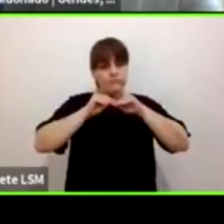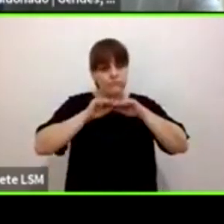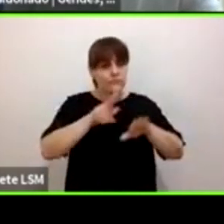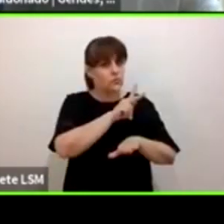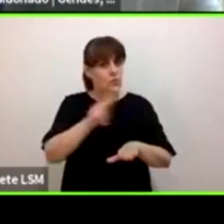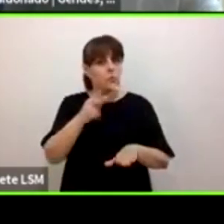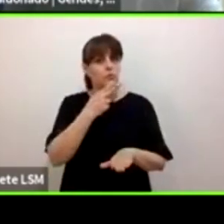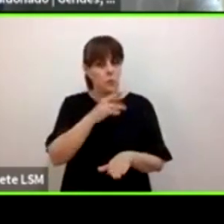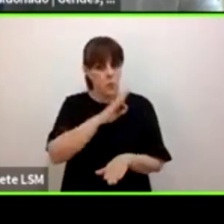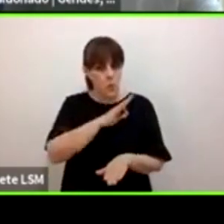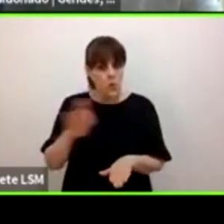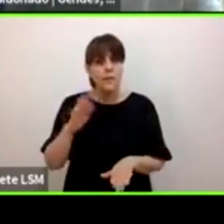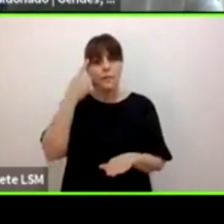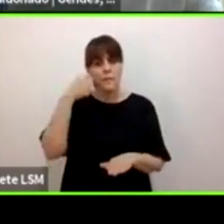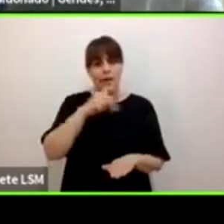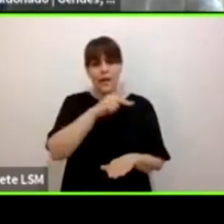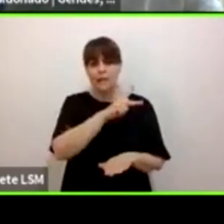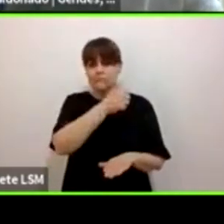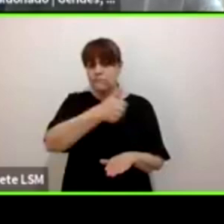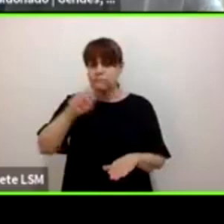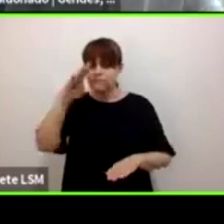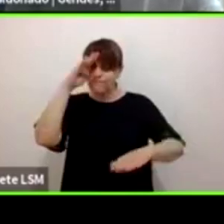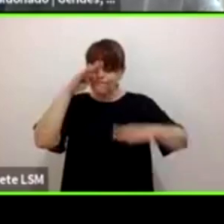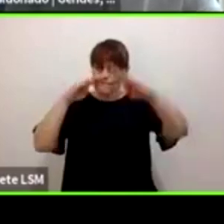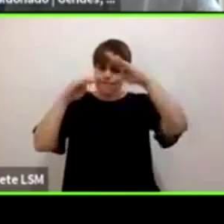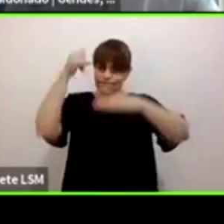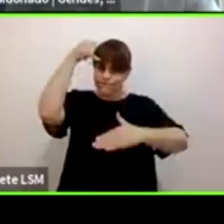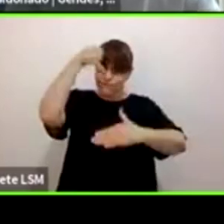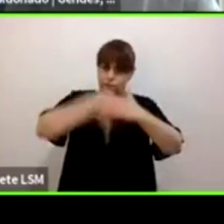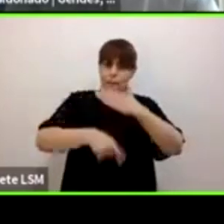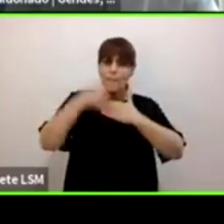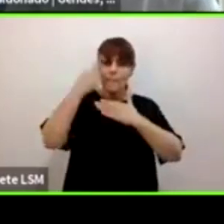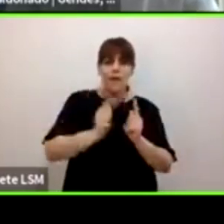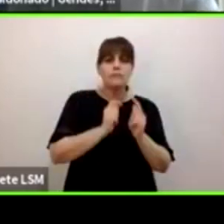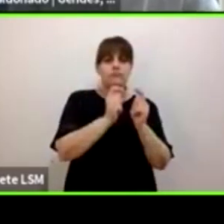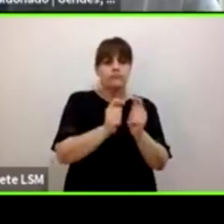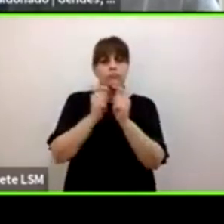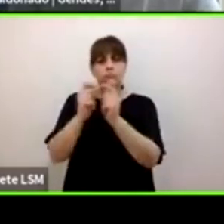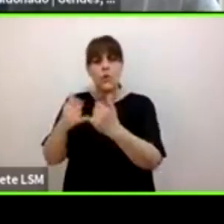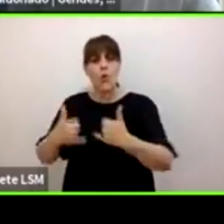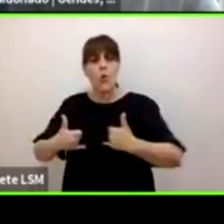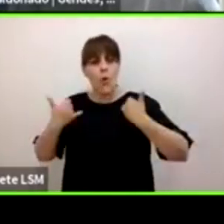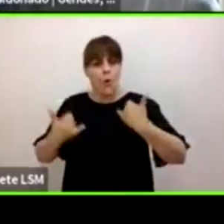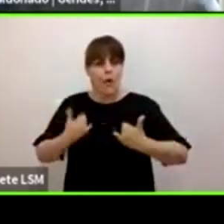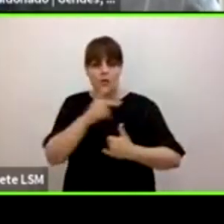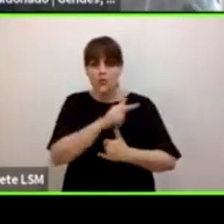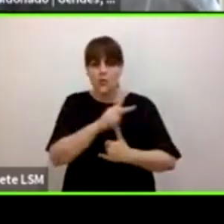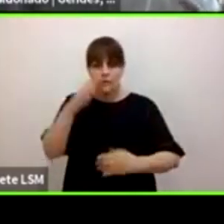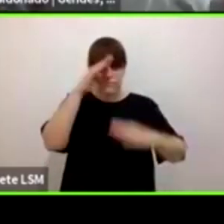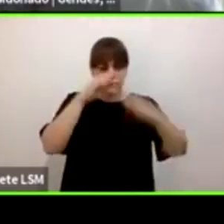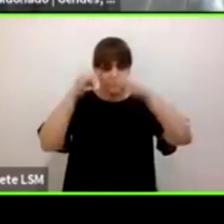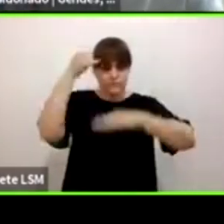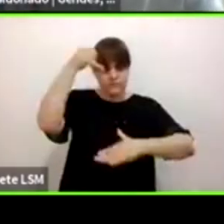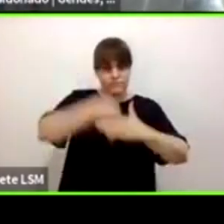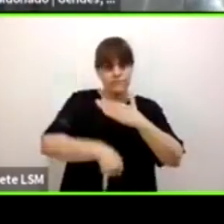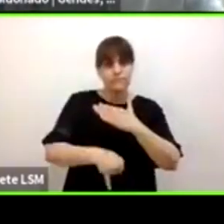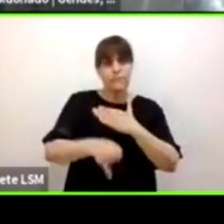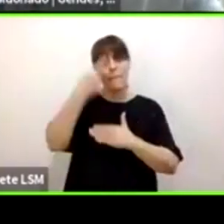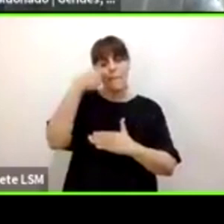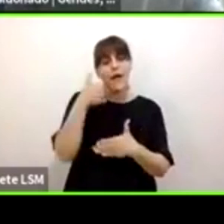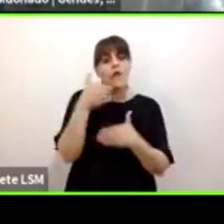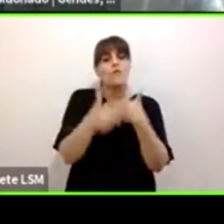reflexiones a espacios de juventudes para empezar ya a trastocar las siguientes